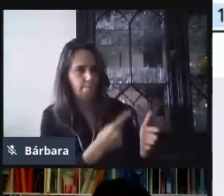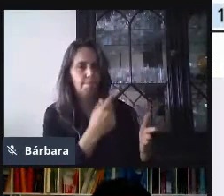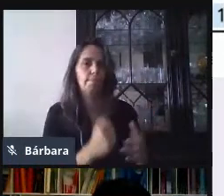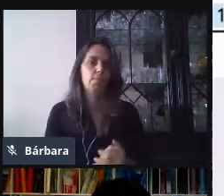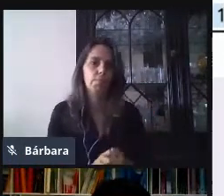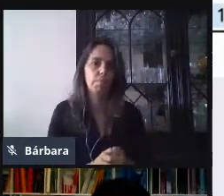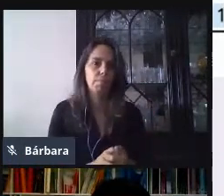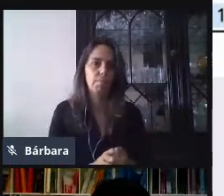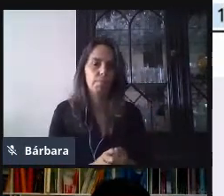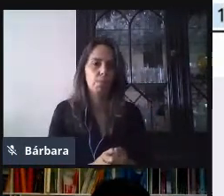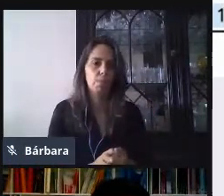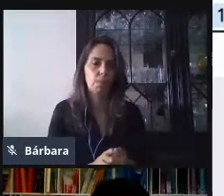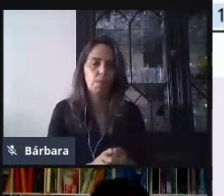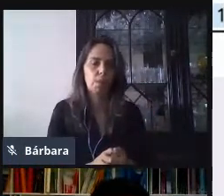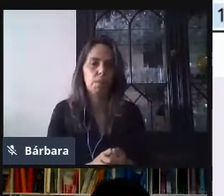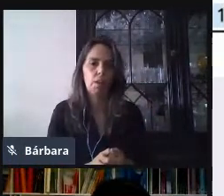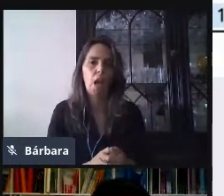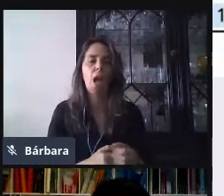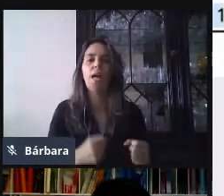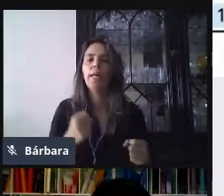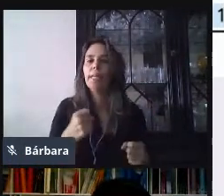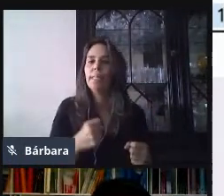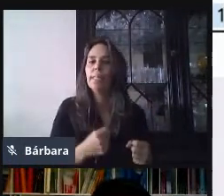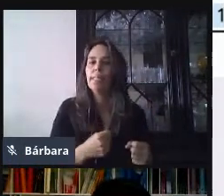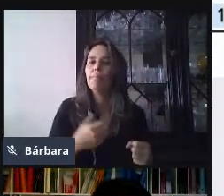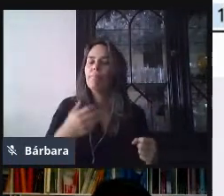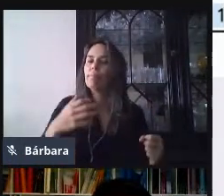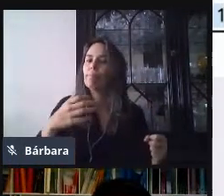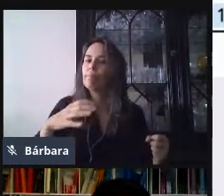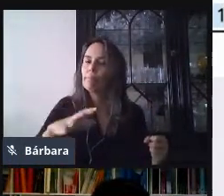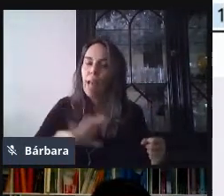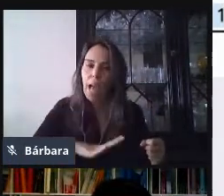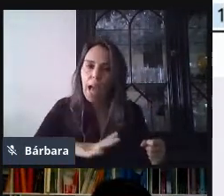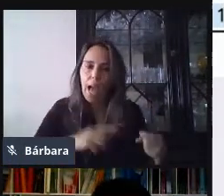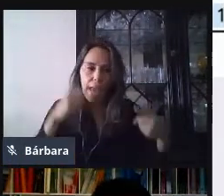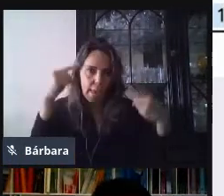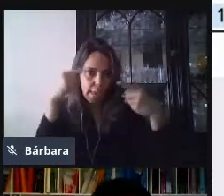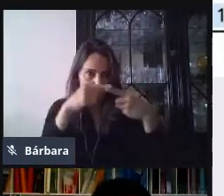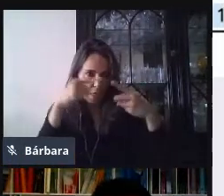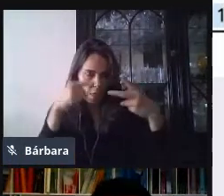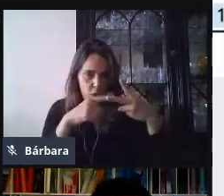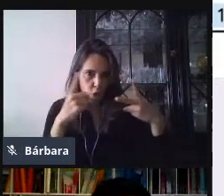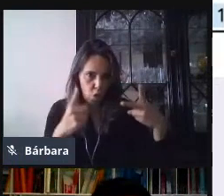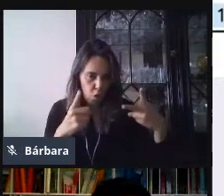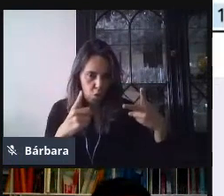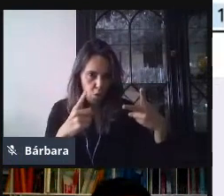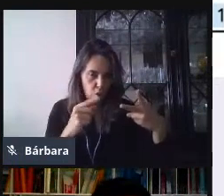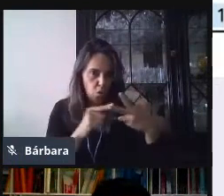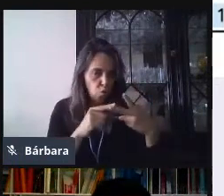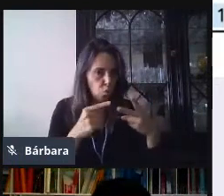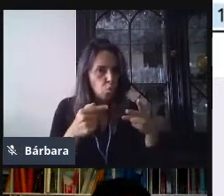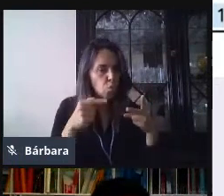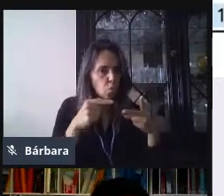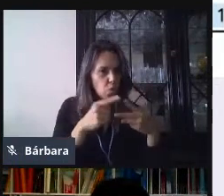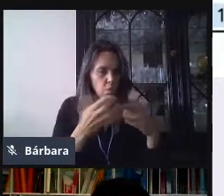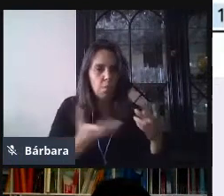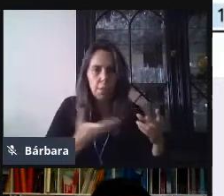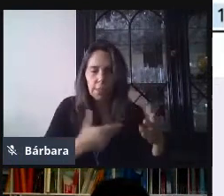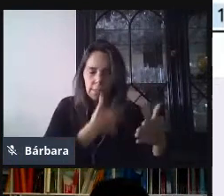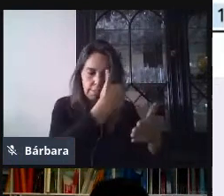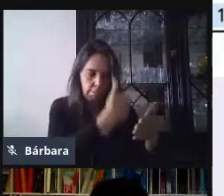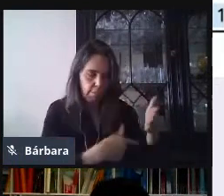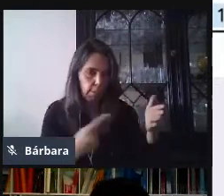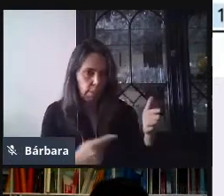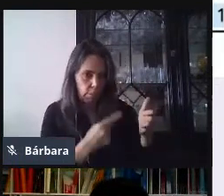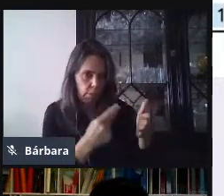de agregar contenido a mi formulario. Una era, teniendo un documento previamente diseñado, o